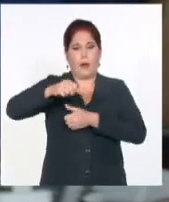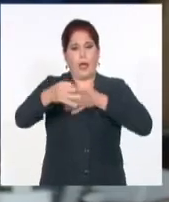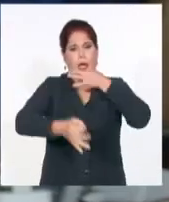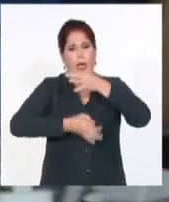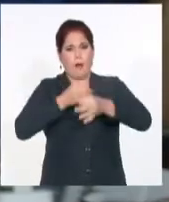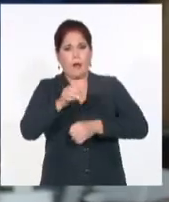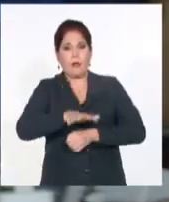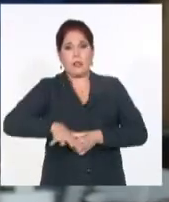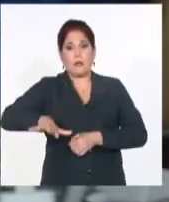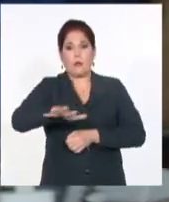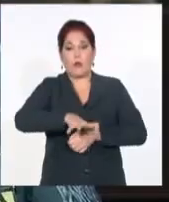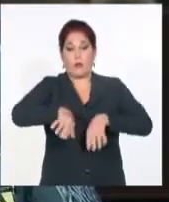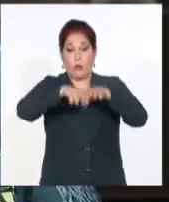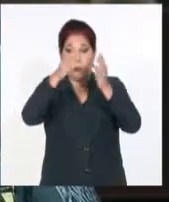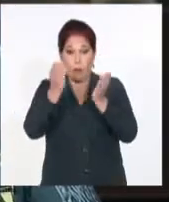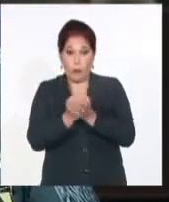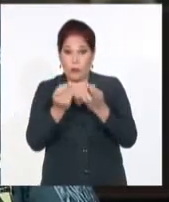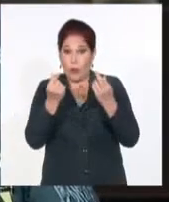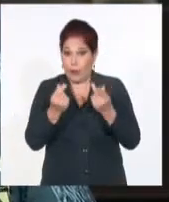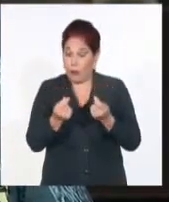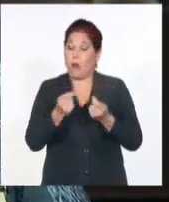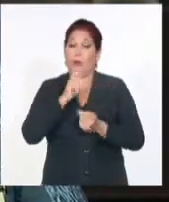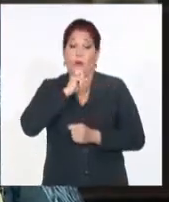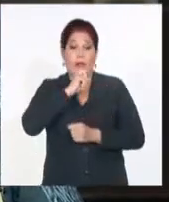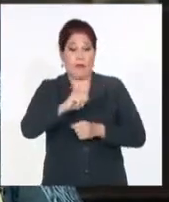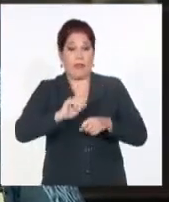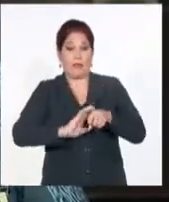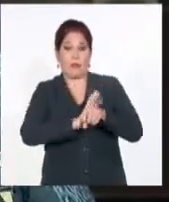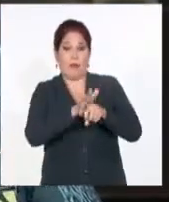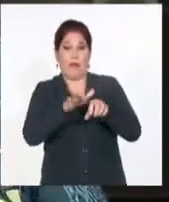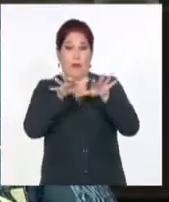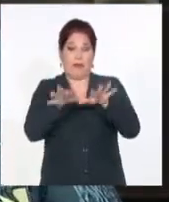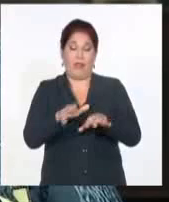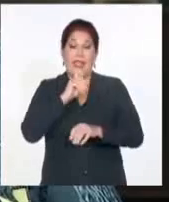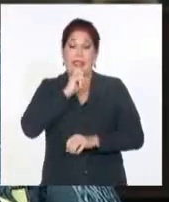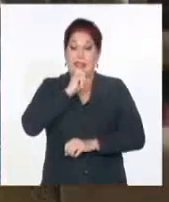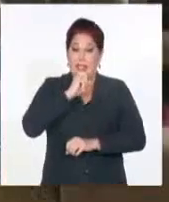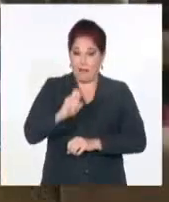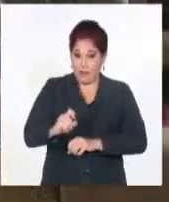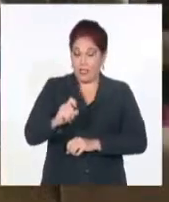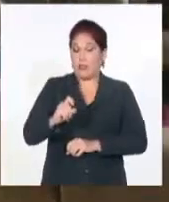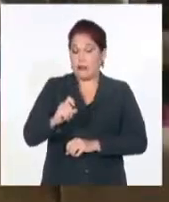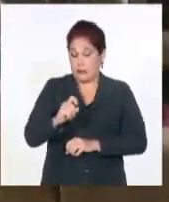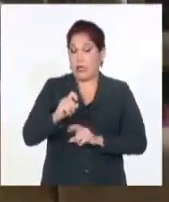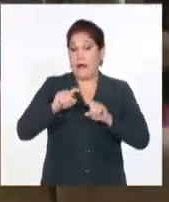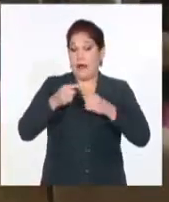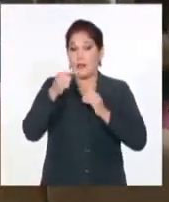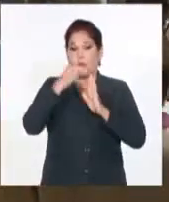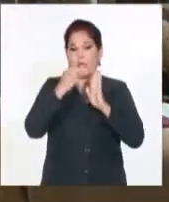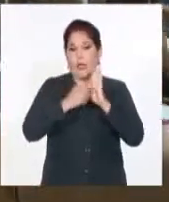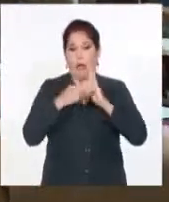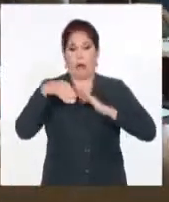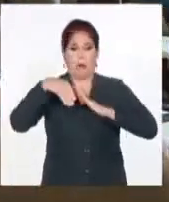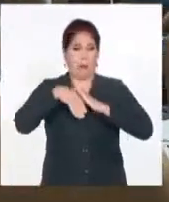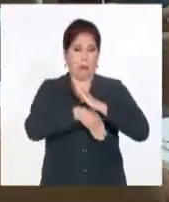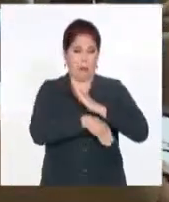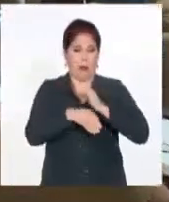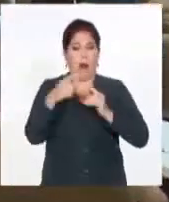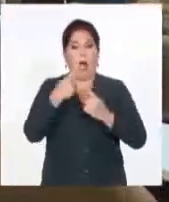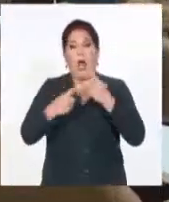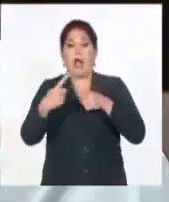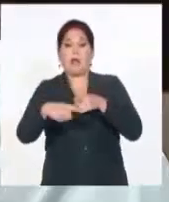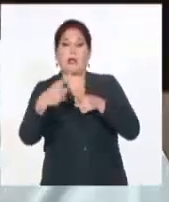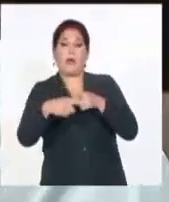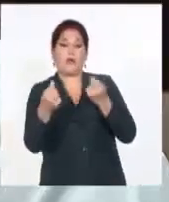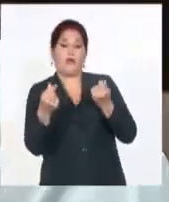panorama económico mundial marcado por el impacto post-pandemia. Se prevé el decrecimiento en importantes indicadores económicos y los flujos de recursos